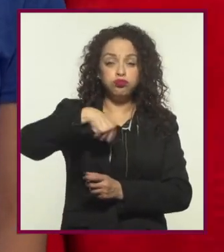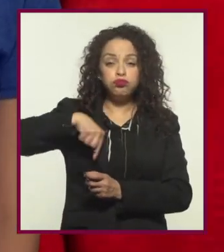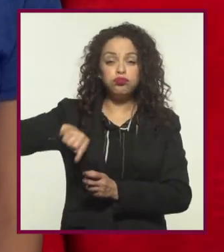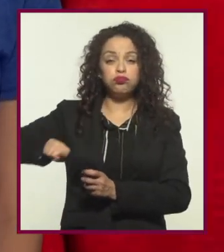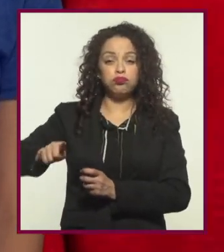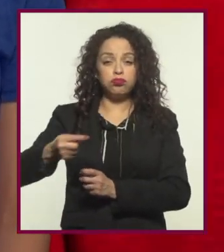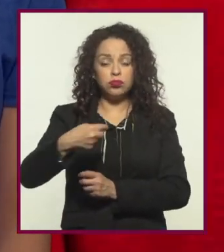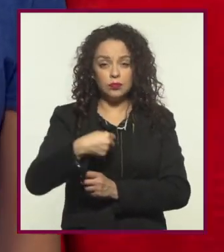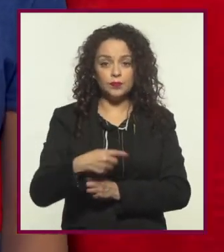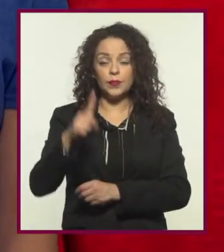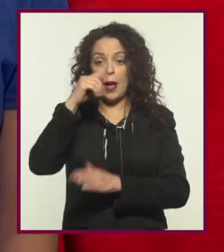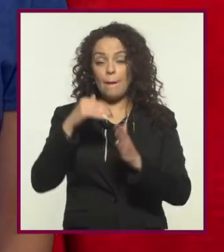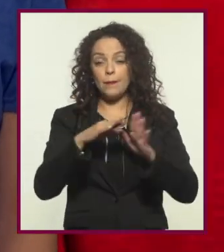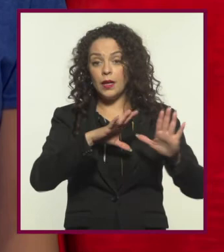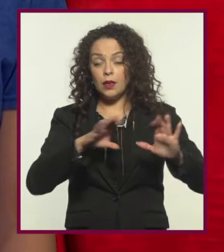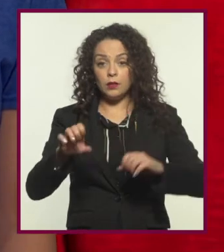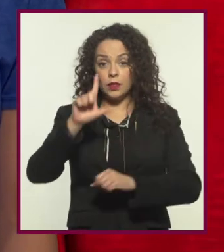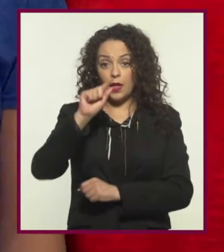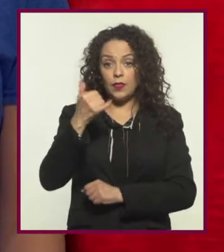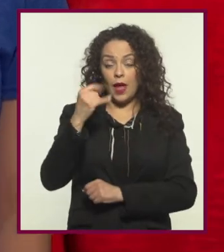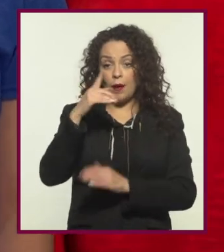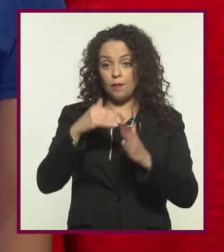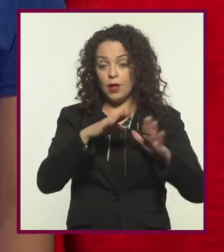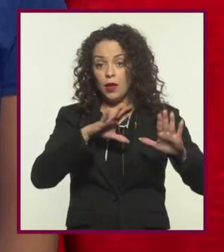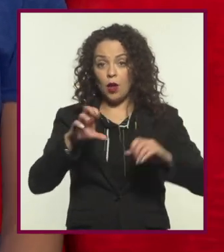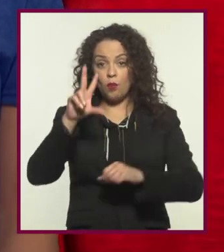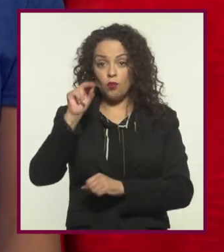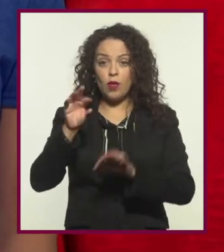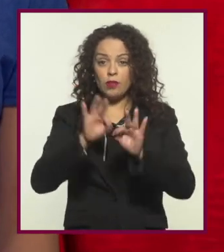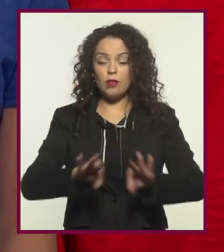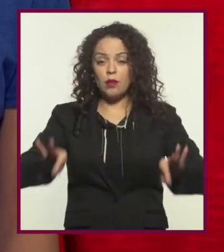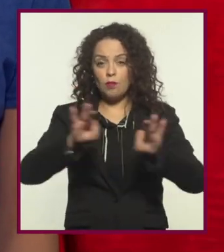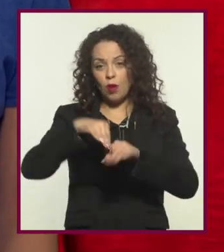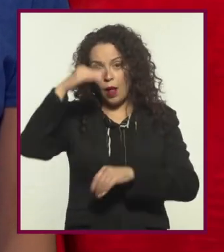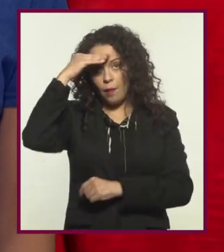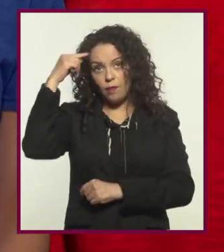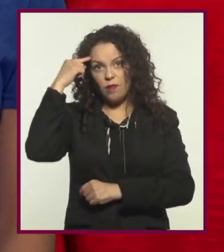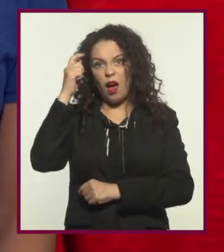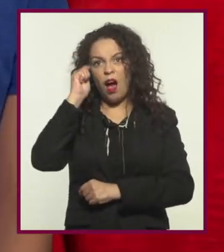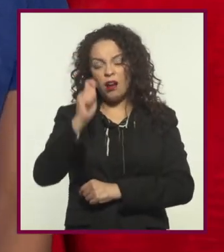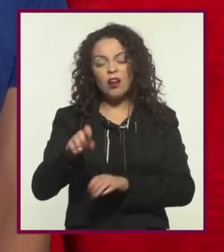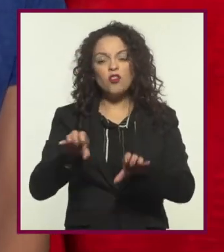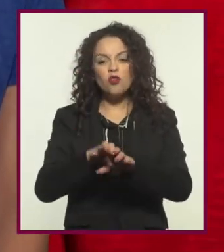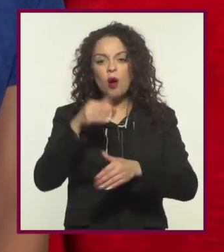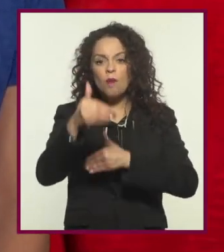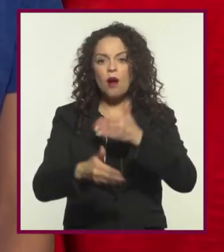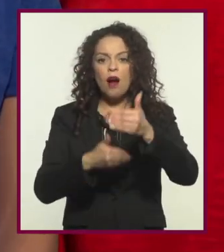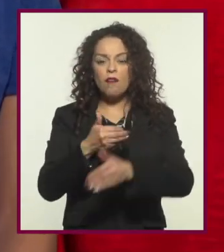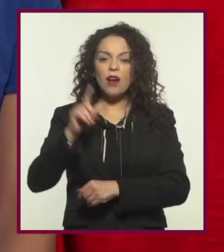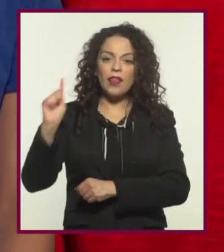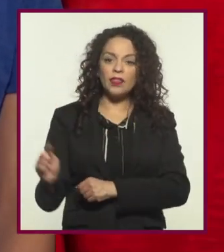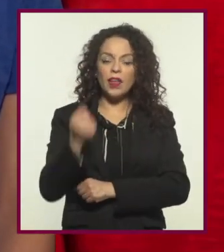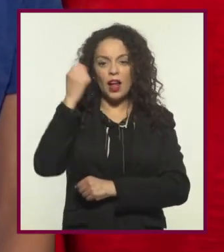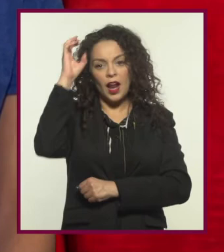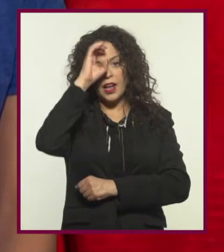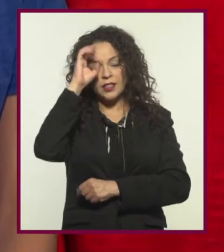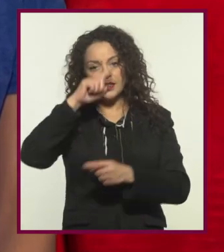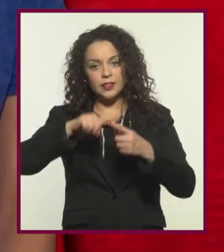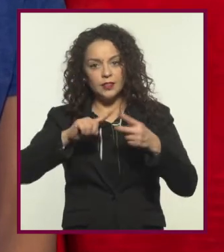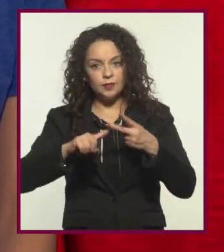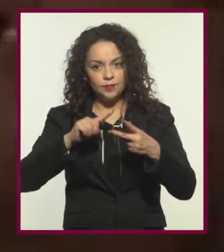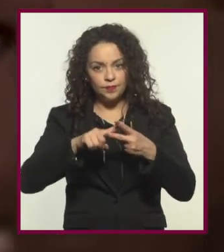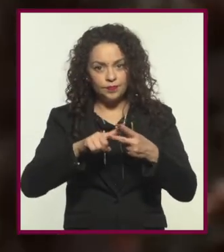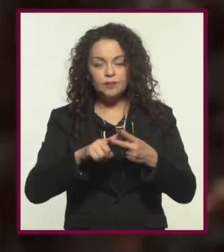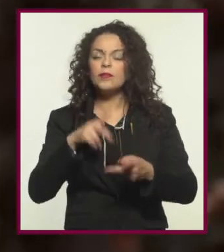de ciencia ficción llega en los años 70 y 80, con una importante reflexión sobre las consecuencias del progreso tecnológico y